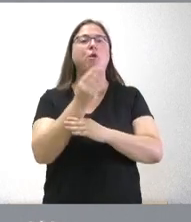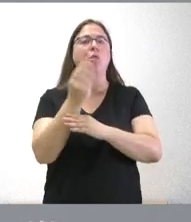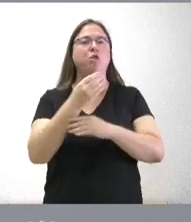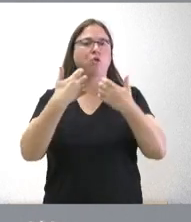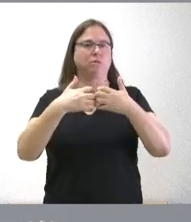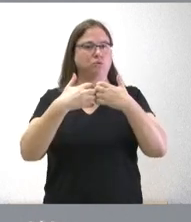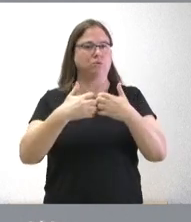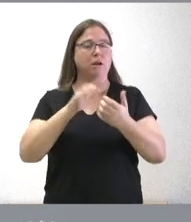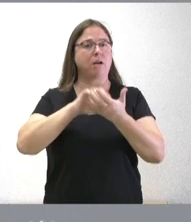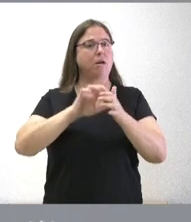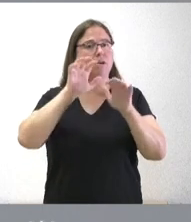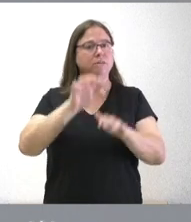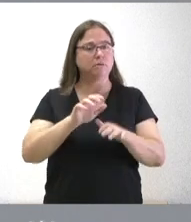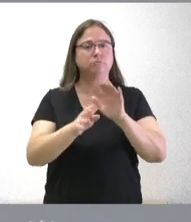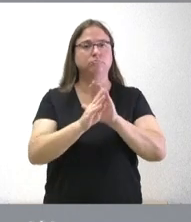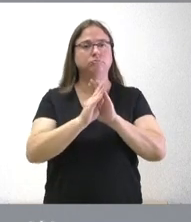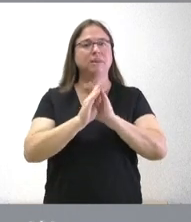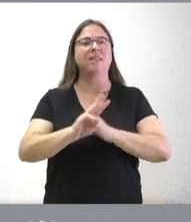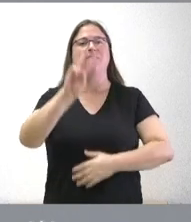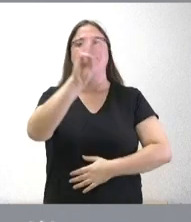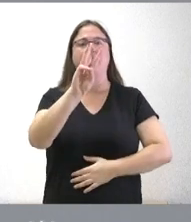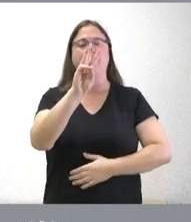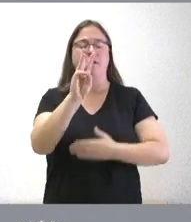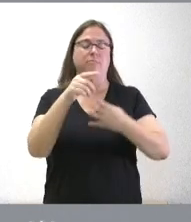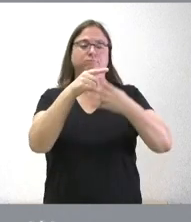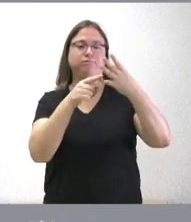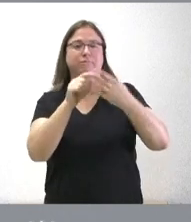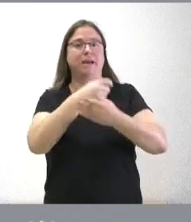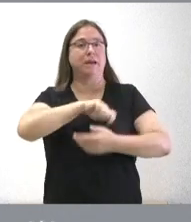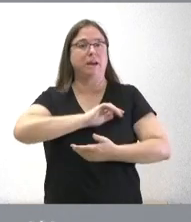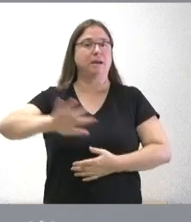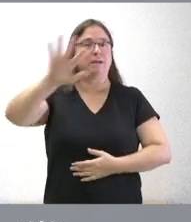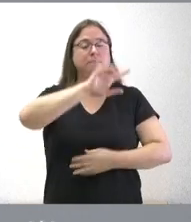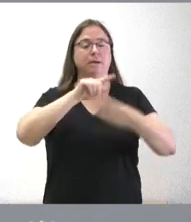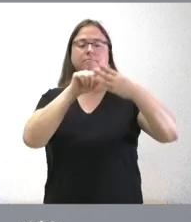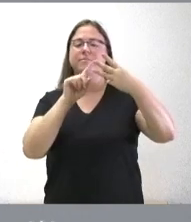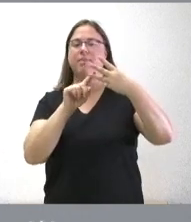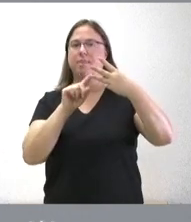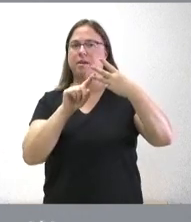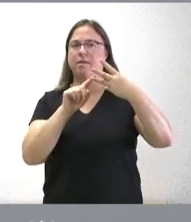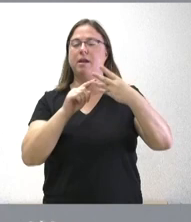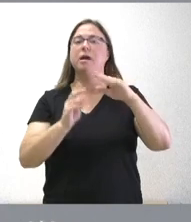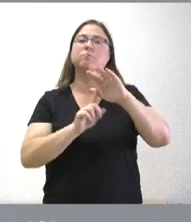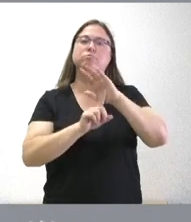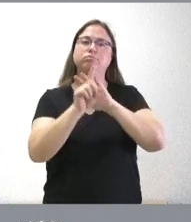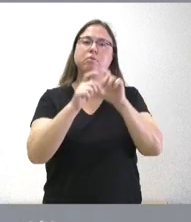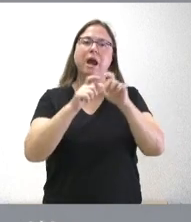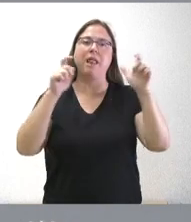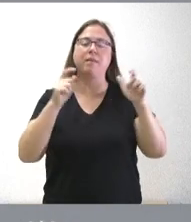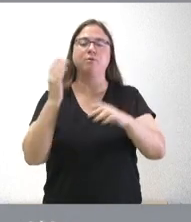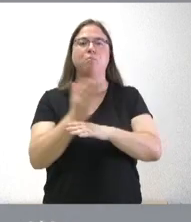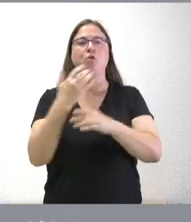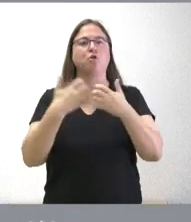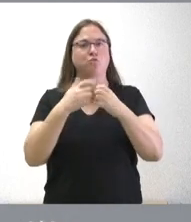Castilla y León mantiene la tercera posición de España en crecimiento del índice de producción industrial en lo que llevamos del año